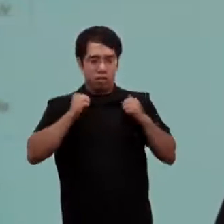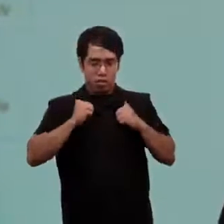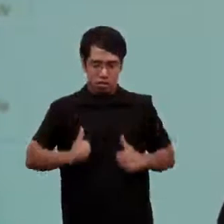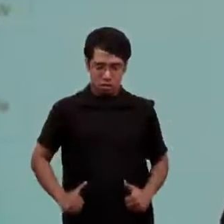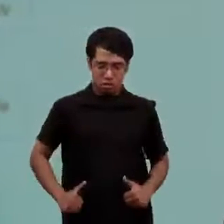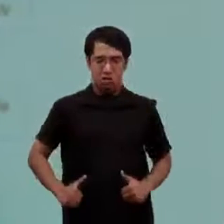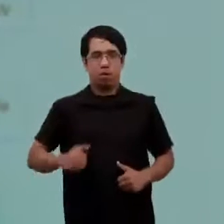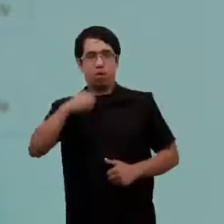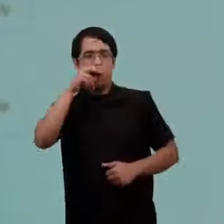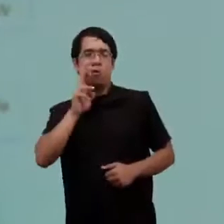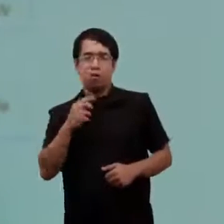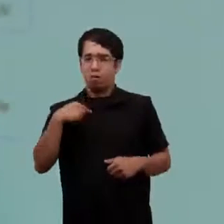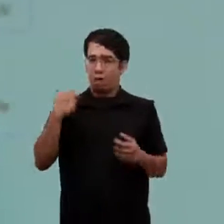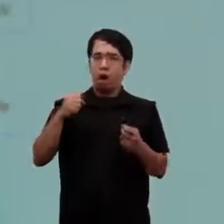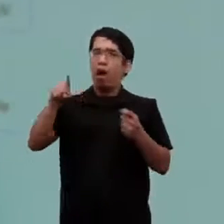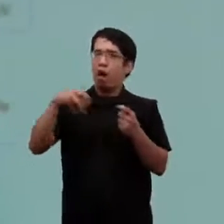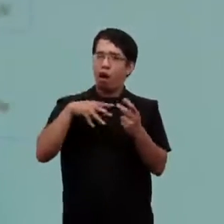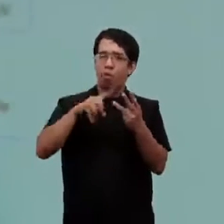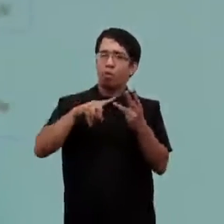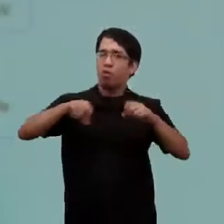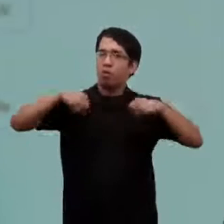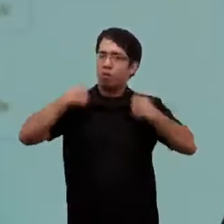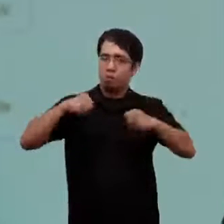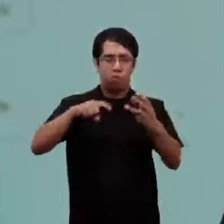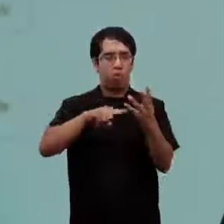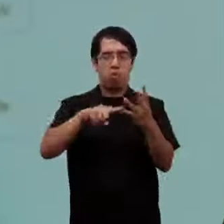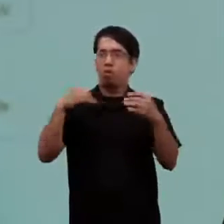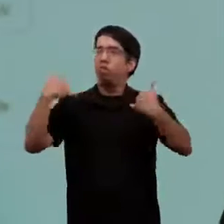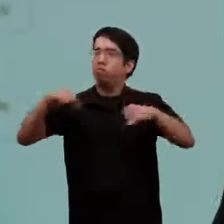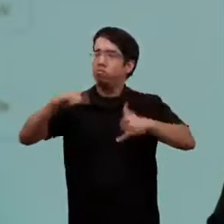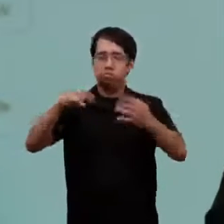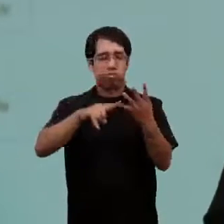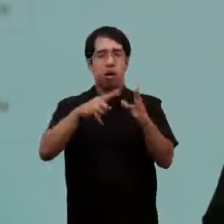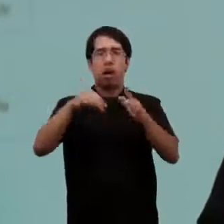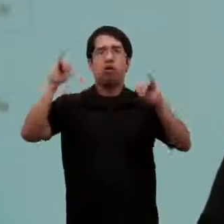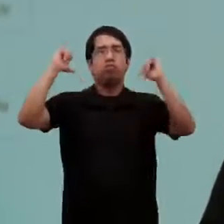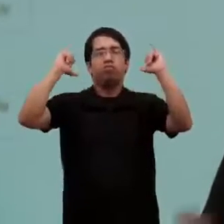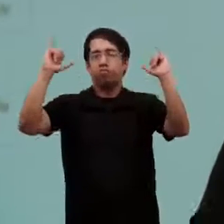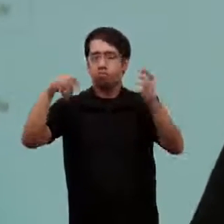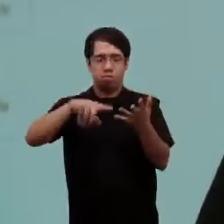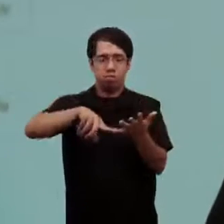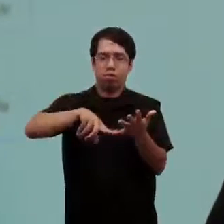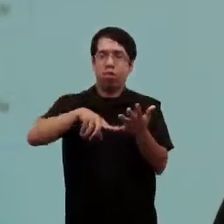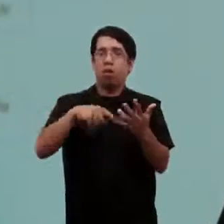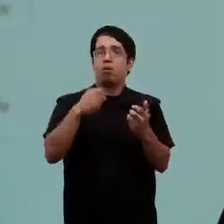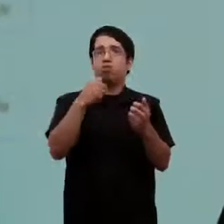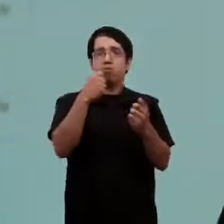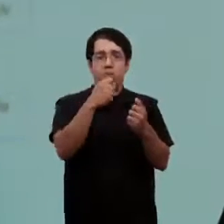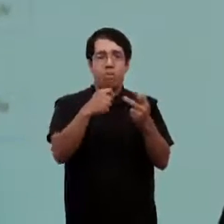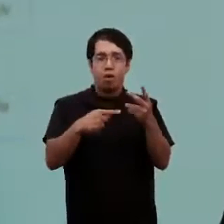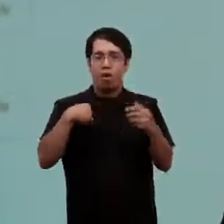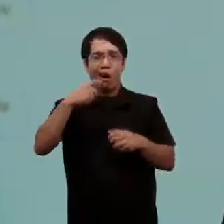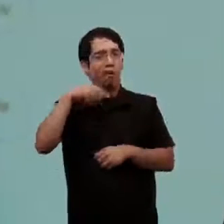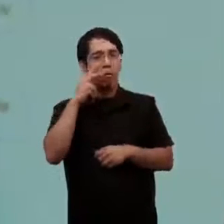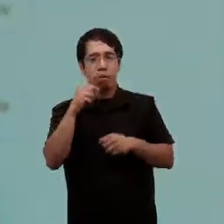tipo de derechos también muchas veces, como ser el deporte, la recreación, que ahora el turismo, que ahora vemos que también